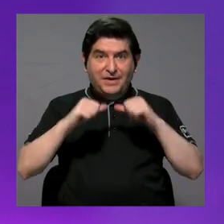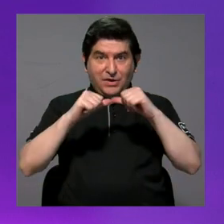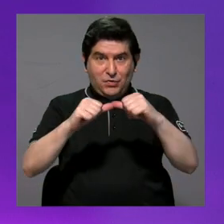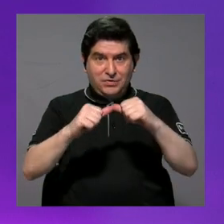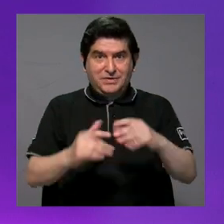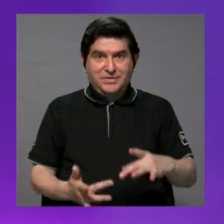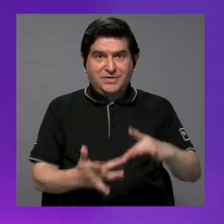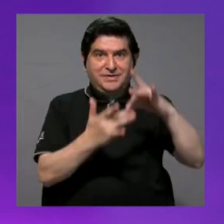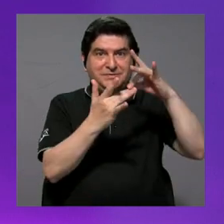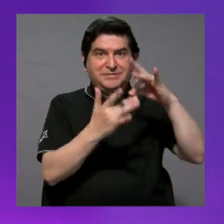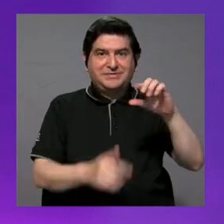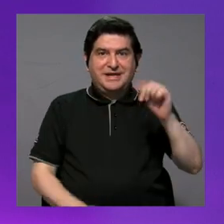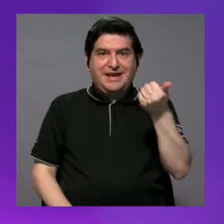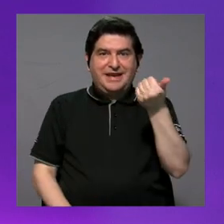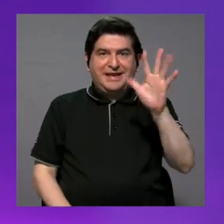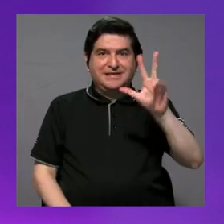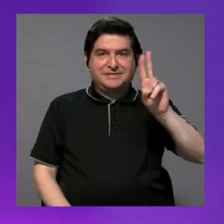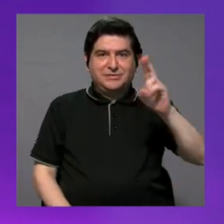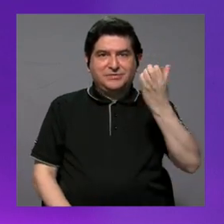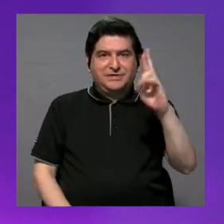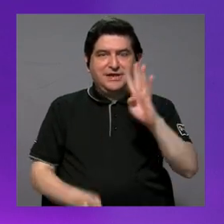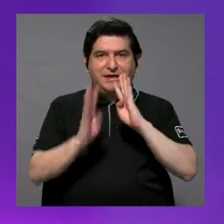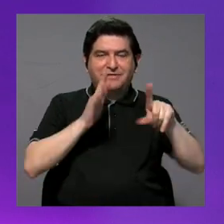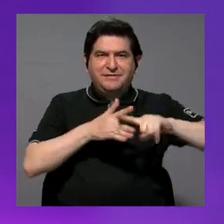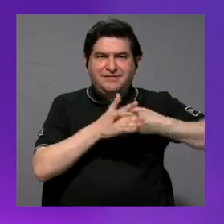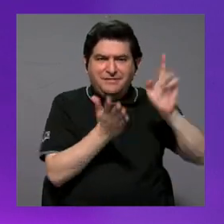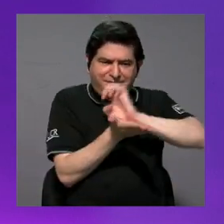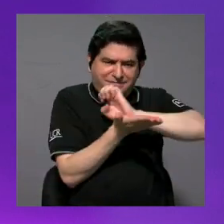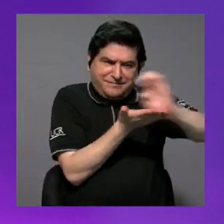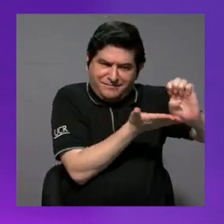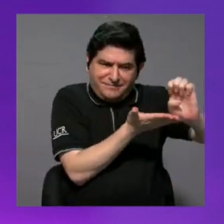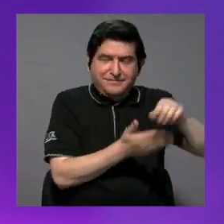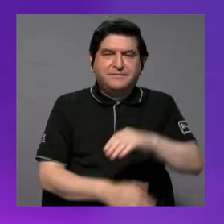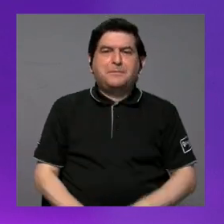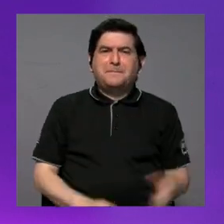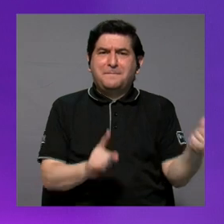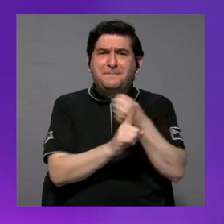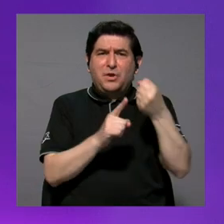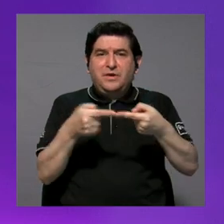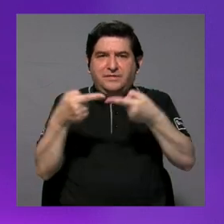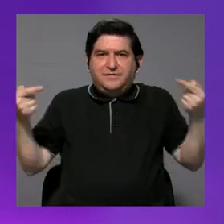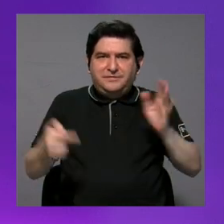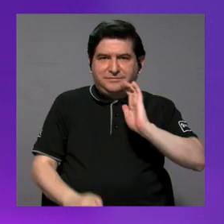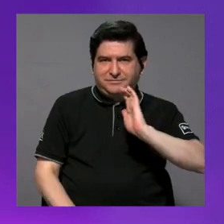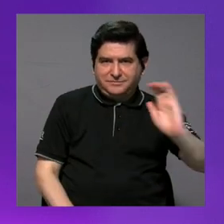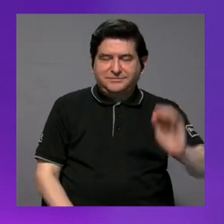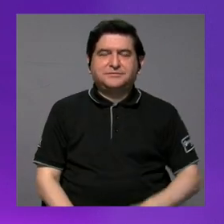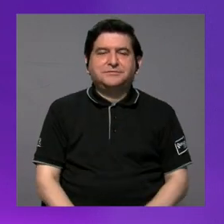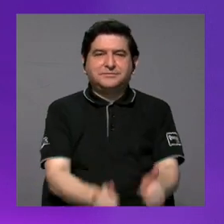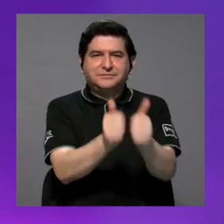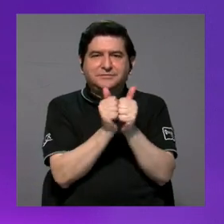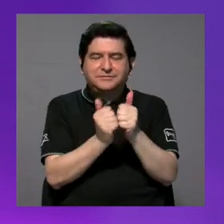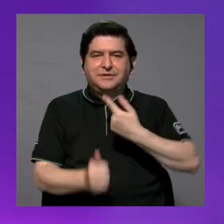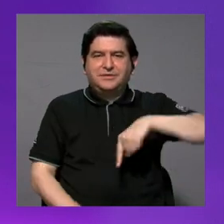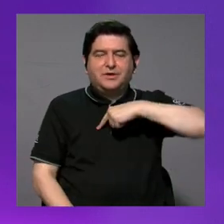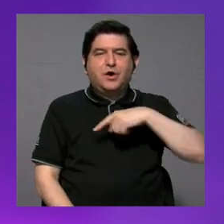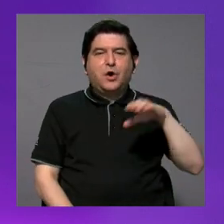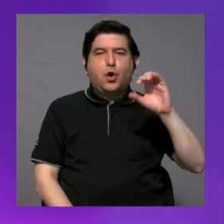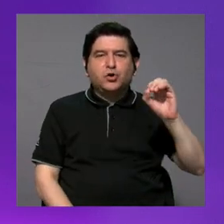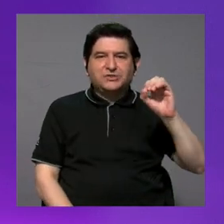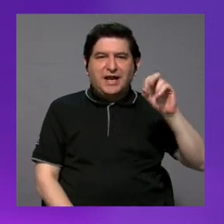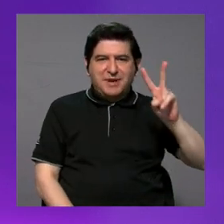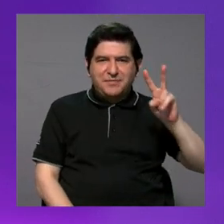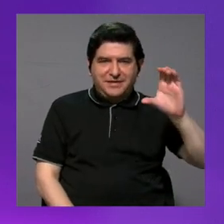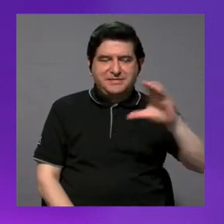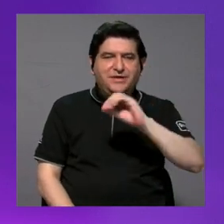Continuamos en Especiales 15 UCR conversando sobre mecanismos de prevención de violencia en contra de la niñez. Nos acompaña Óscar Valverde